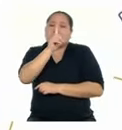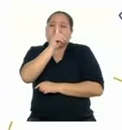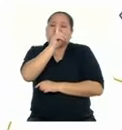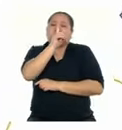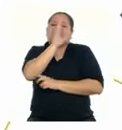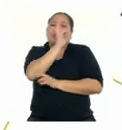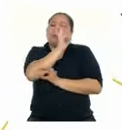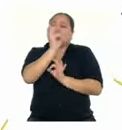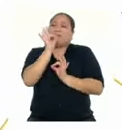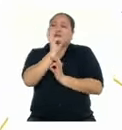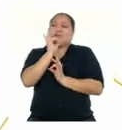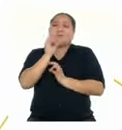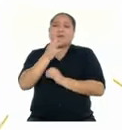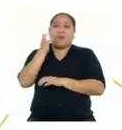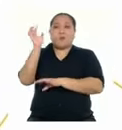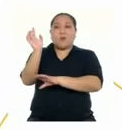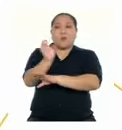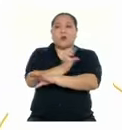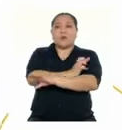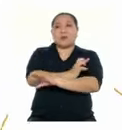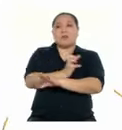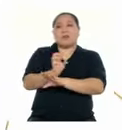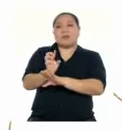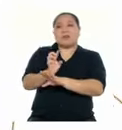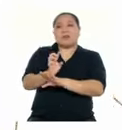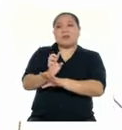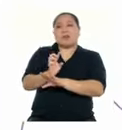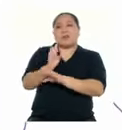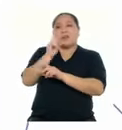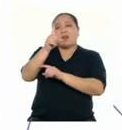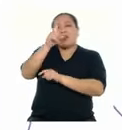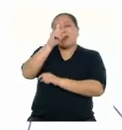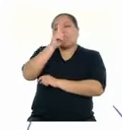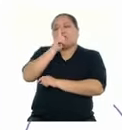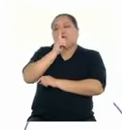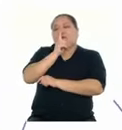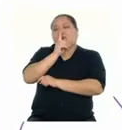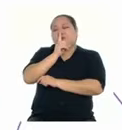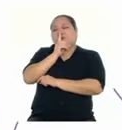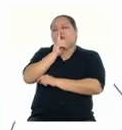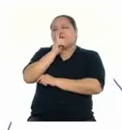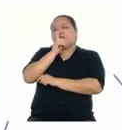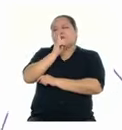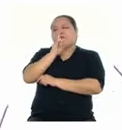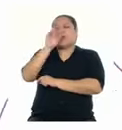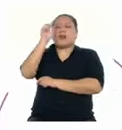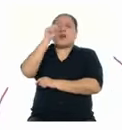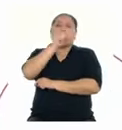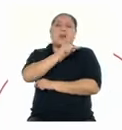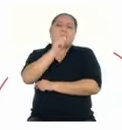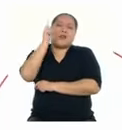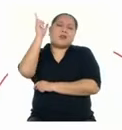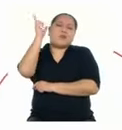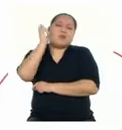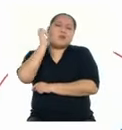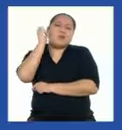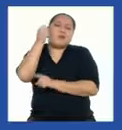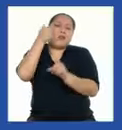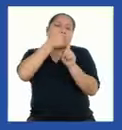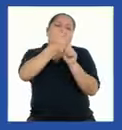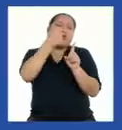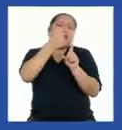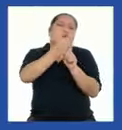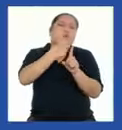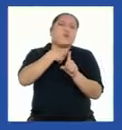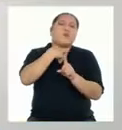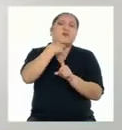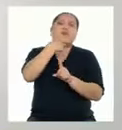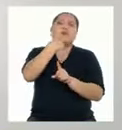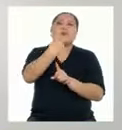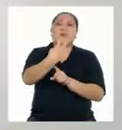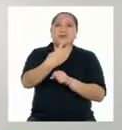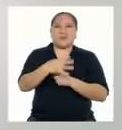Poesía, se está callada Escuchando su propia voz